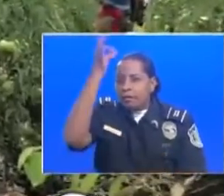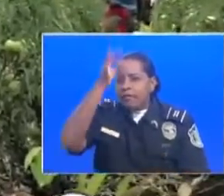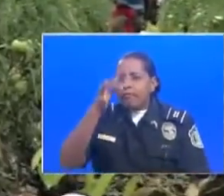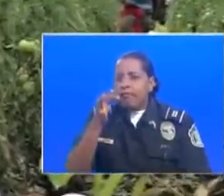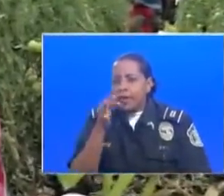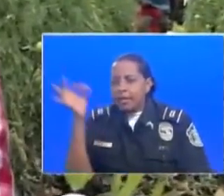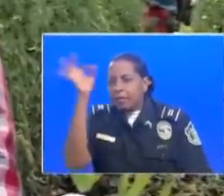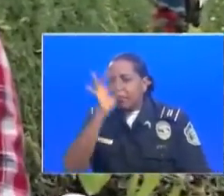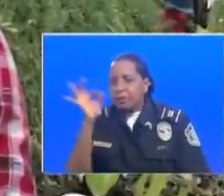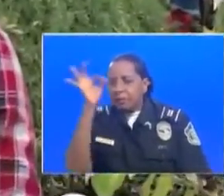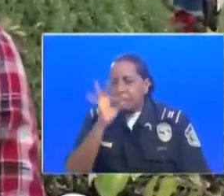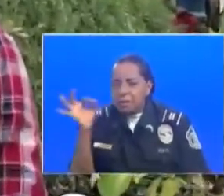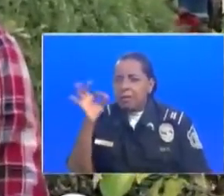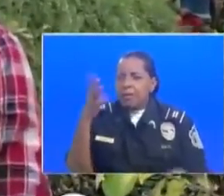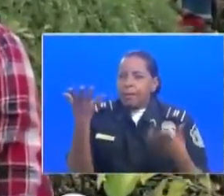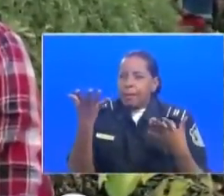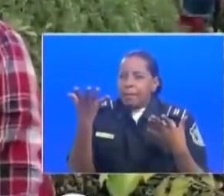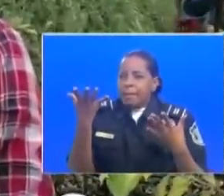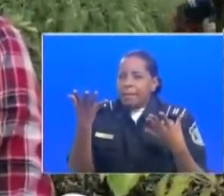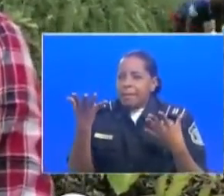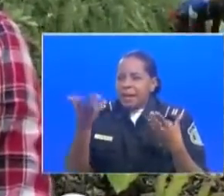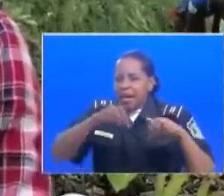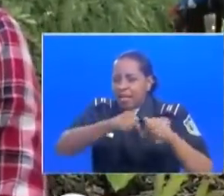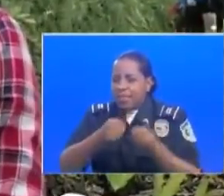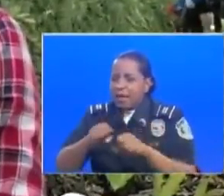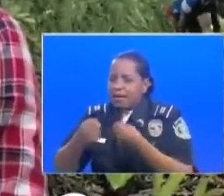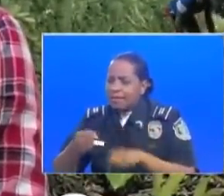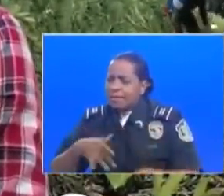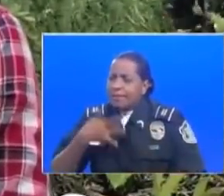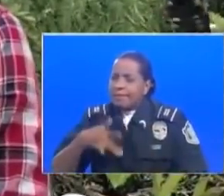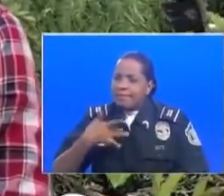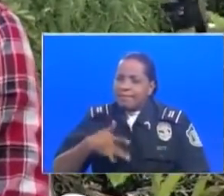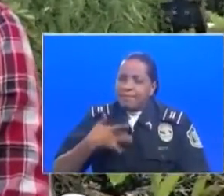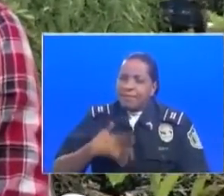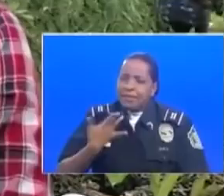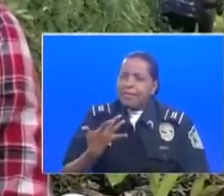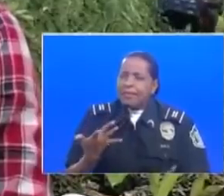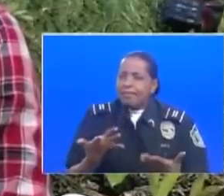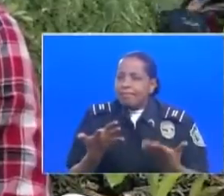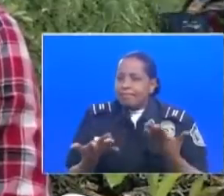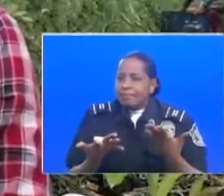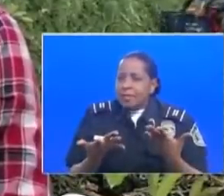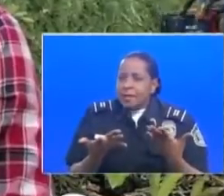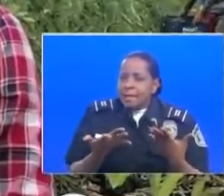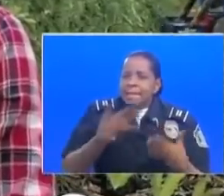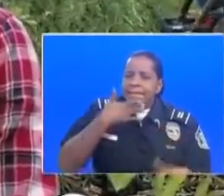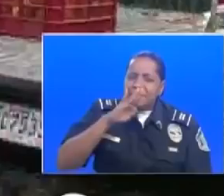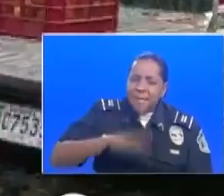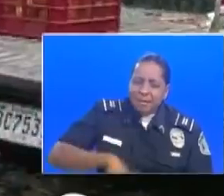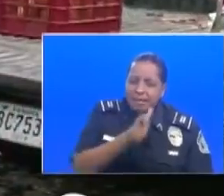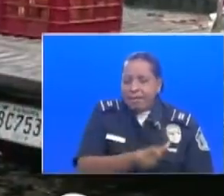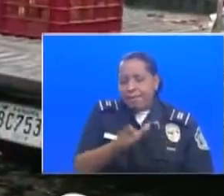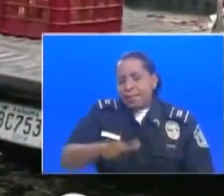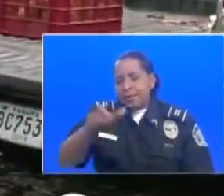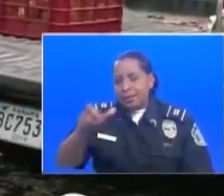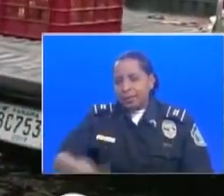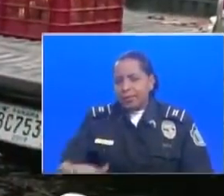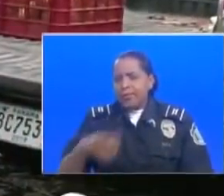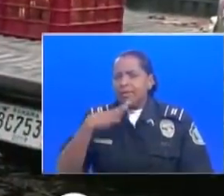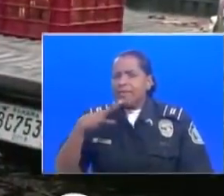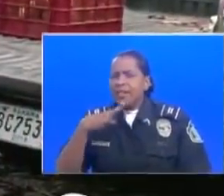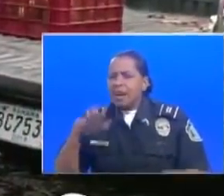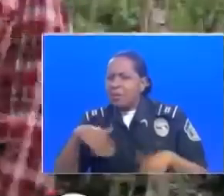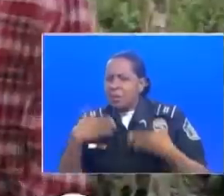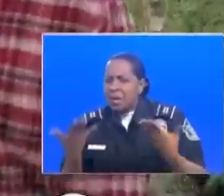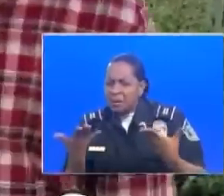dañina para afectar y hacer sentir mucho a sentir mal a las personas hablándole de que